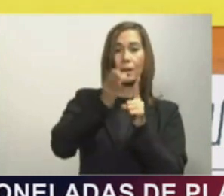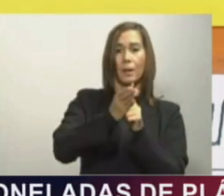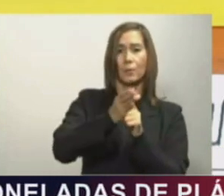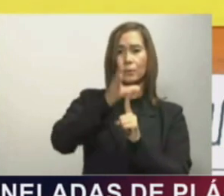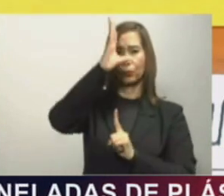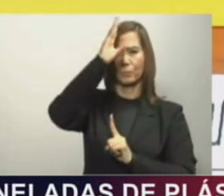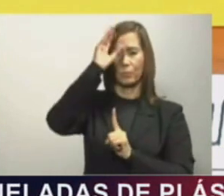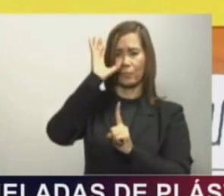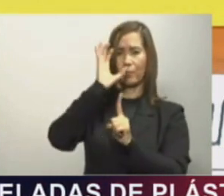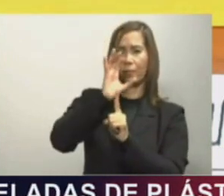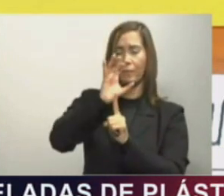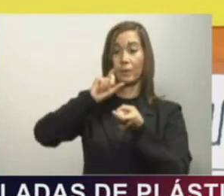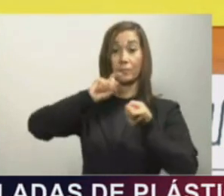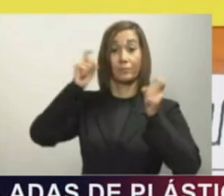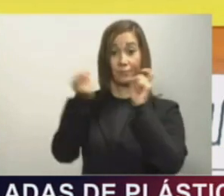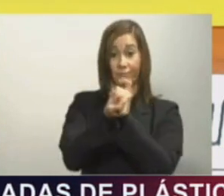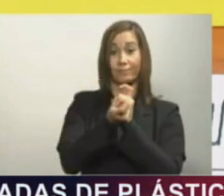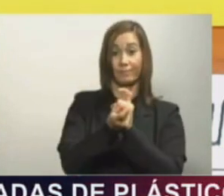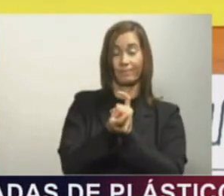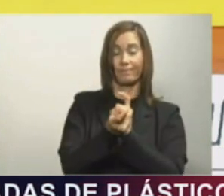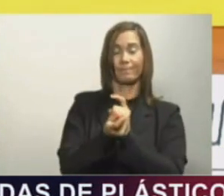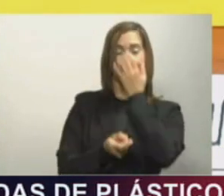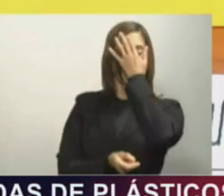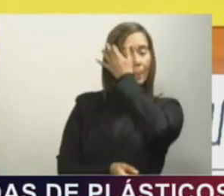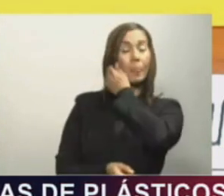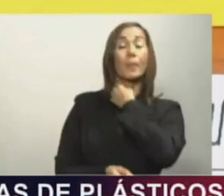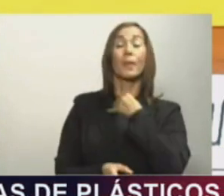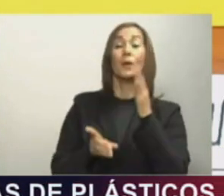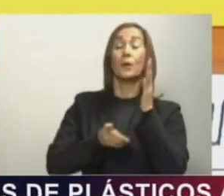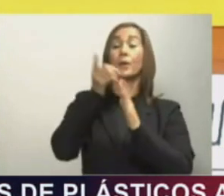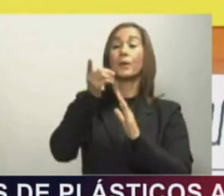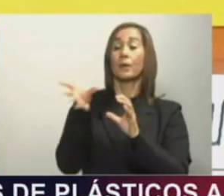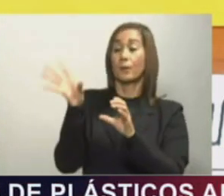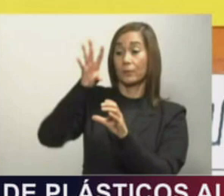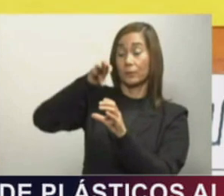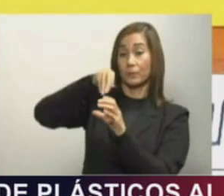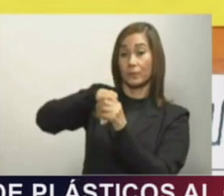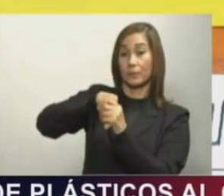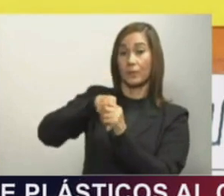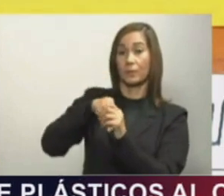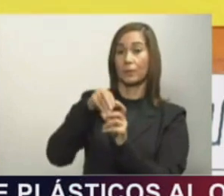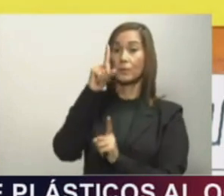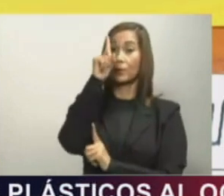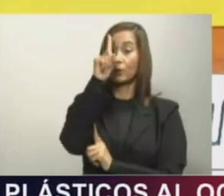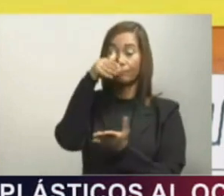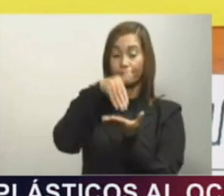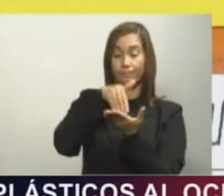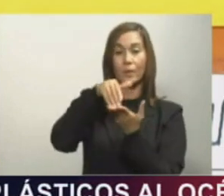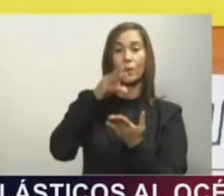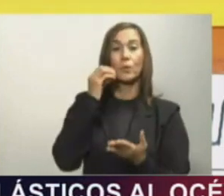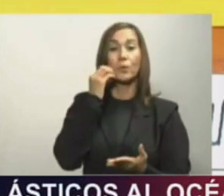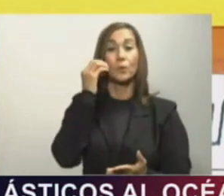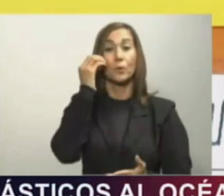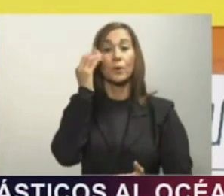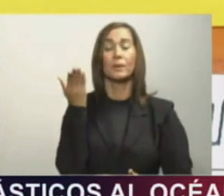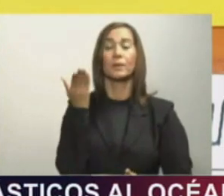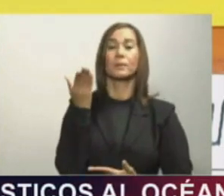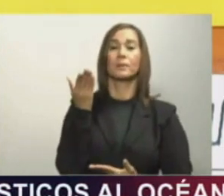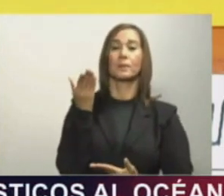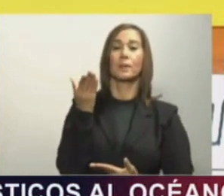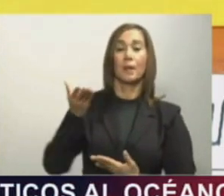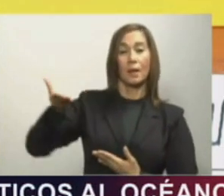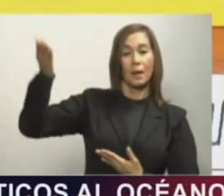Súperate inicia con la integración de más de un millón de hogares, 60% más de hogares que el antiguo